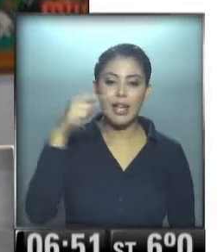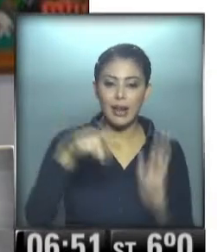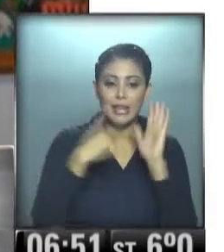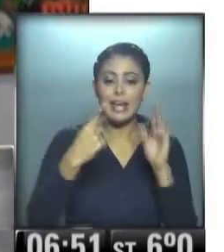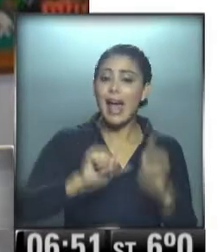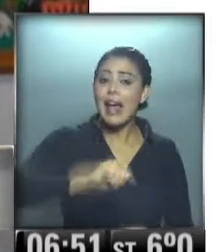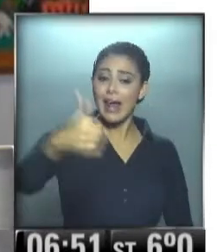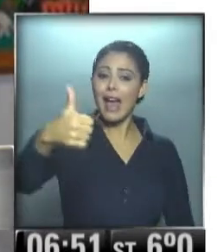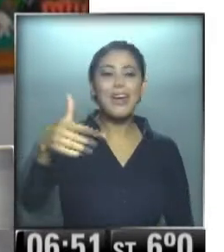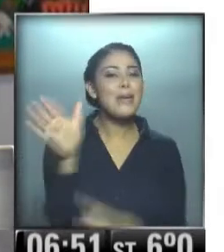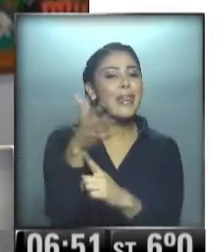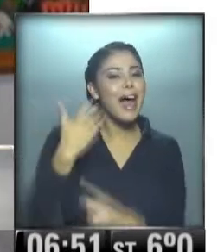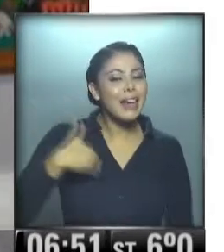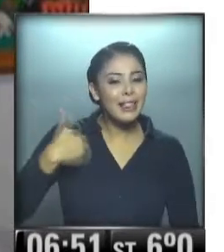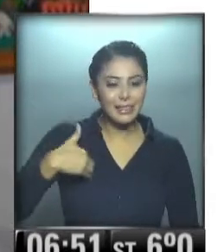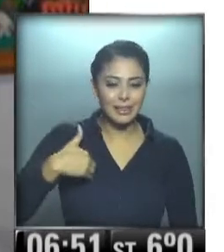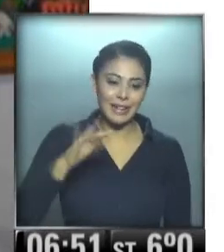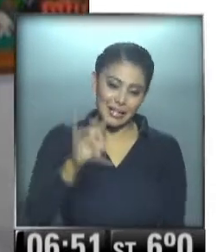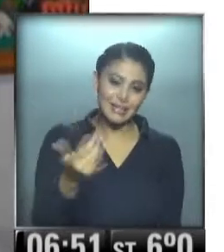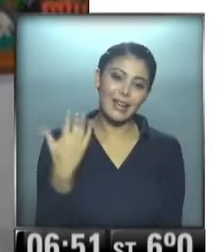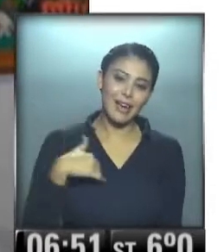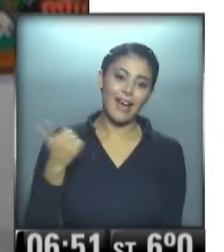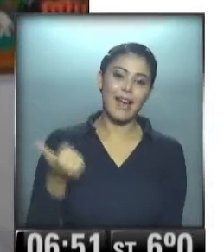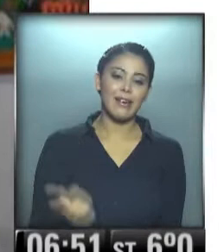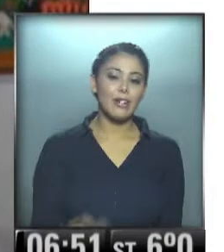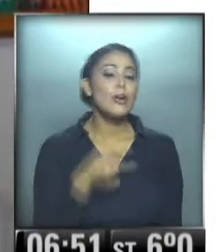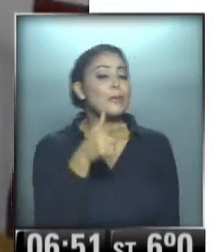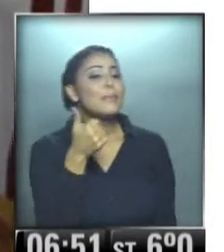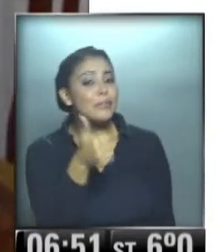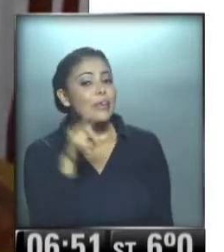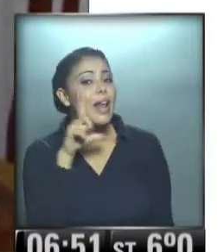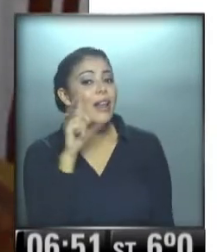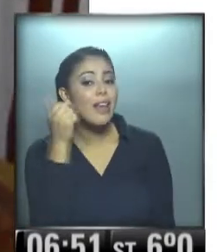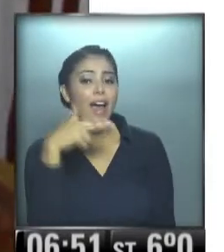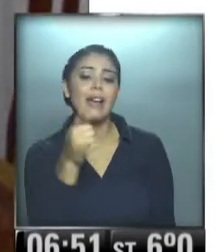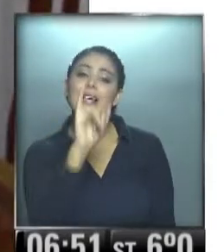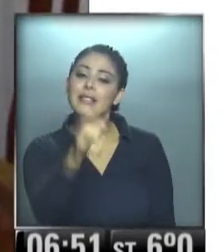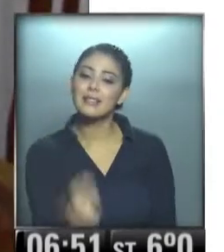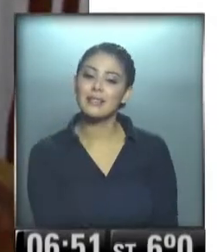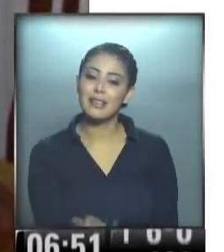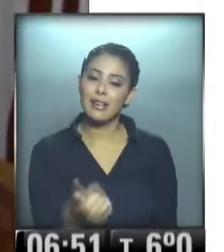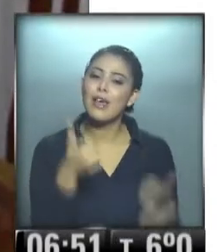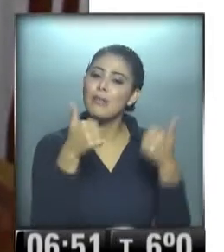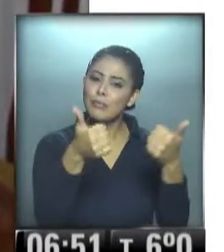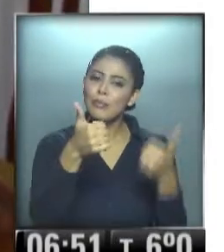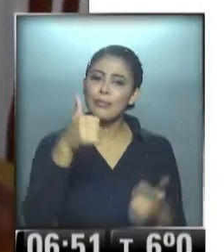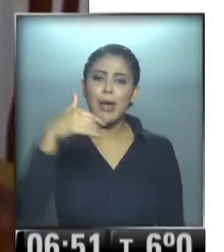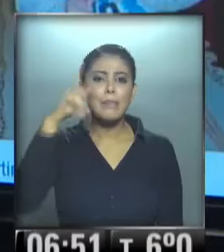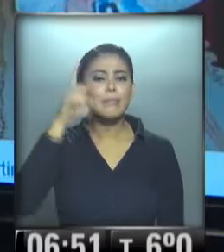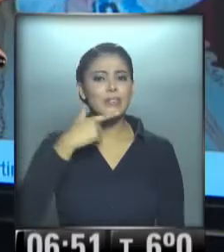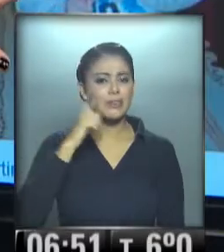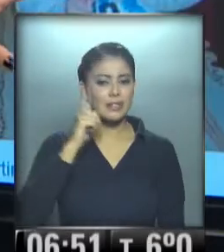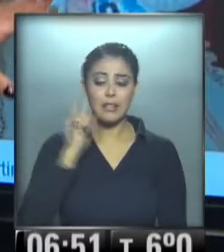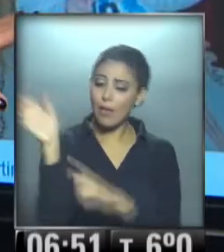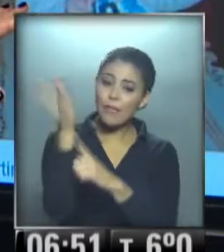¡Ganamos! Dijo con la banderita argentina. sí, ganamos. Liliana, querida. Sí, claro que sí. Grande lío, ¿eh? Y